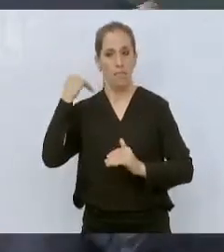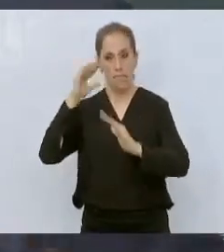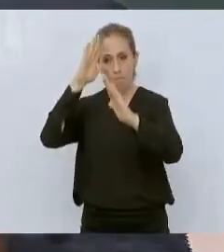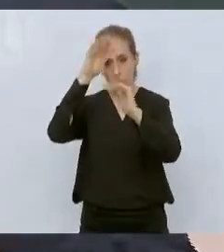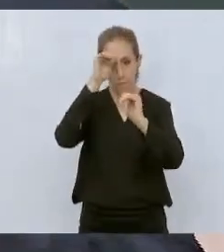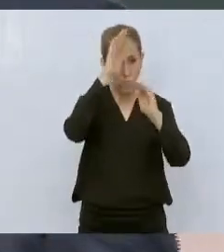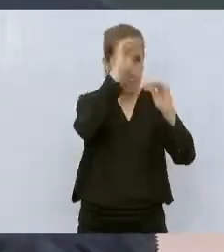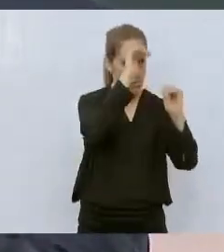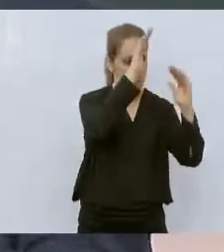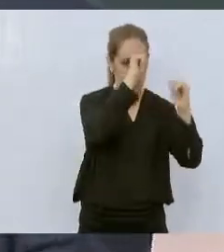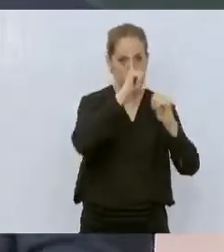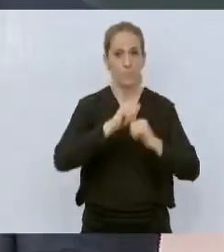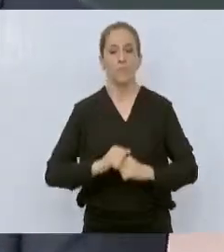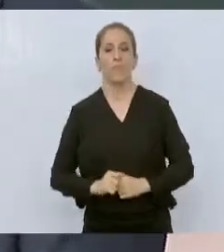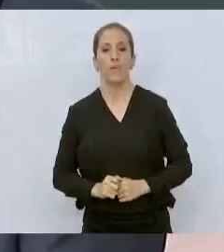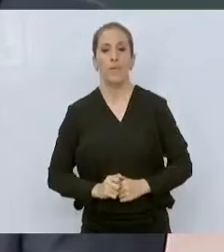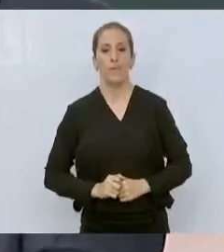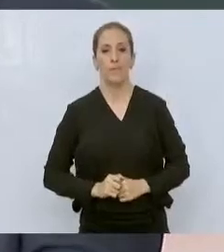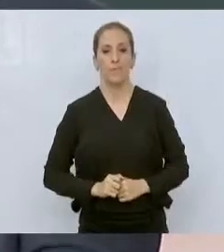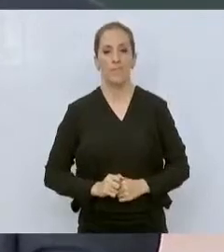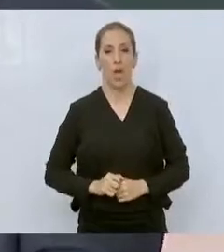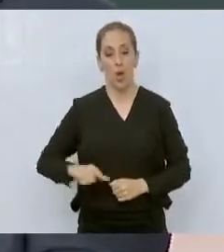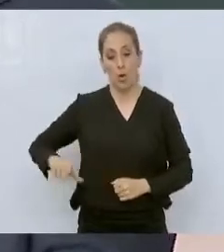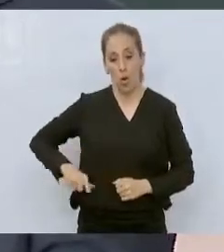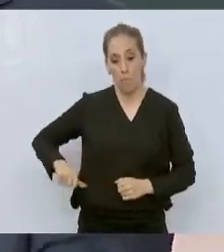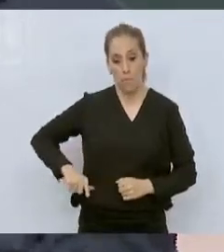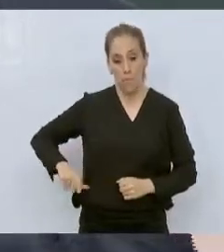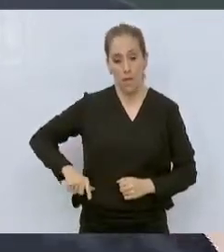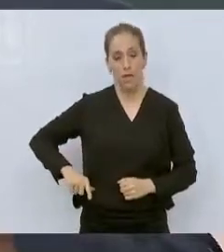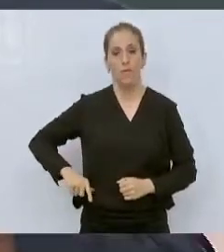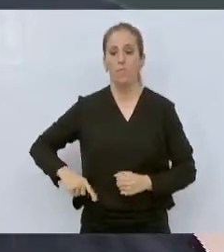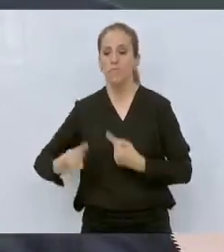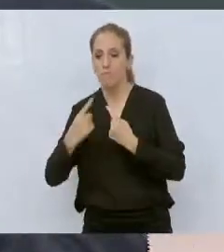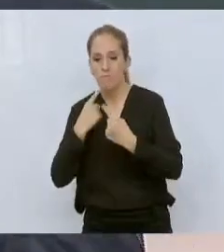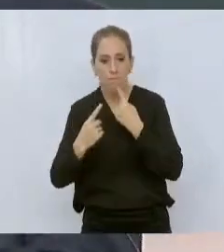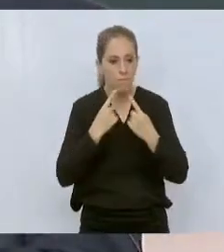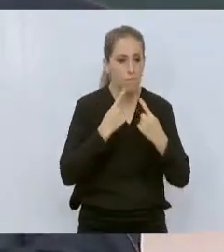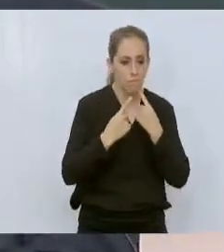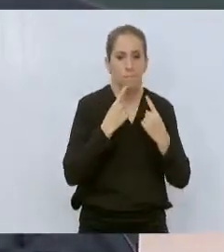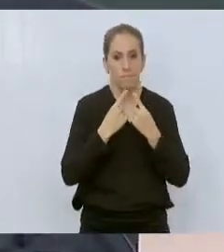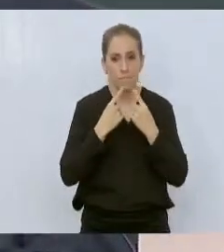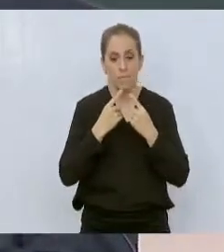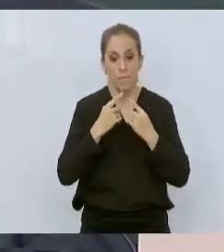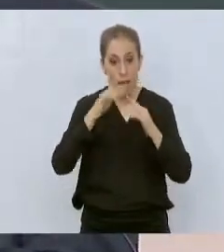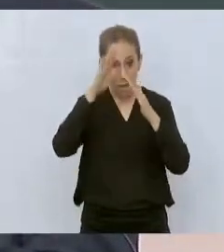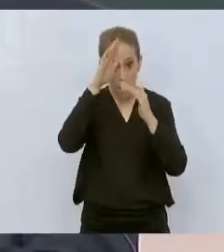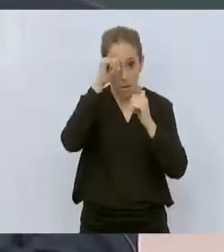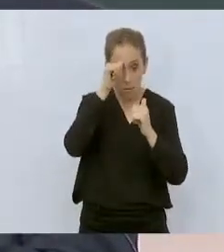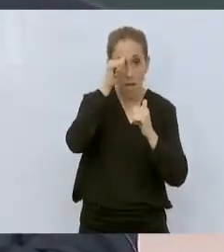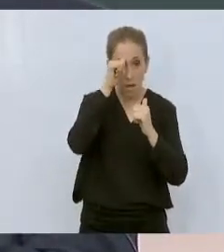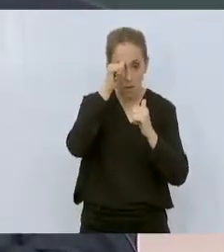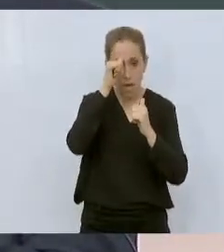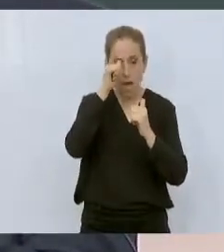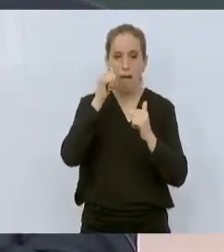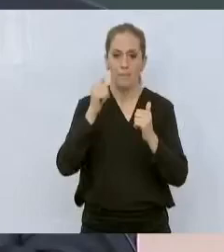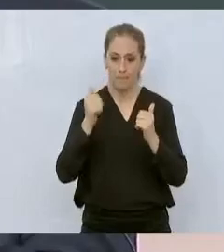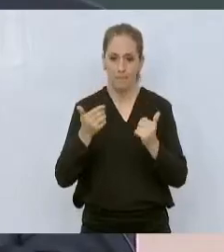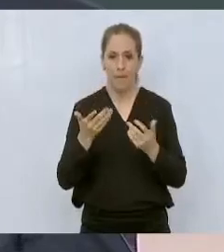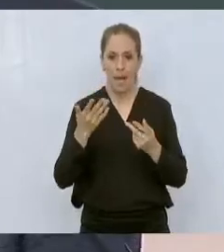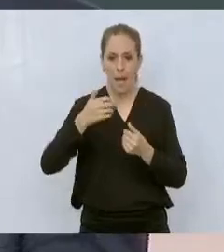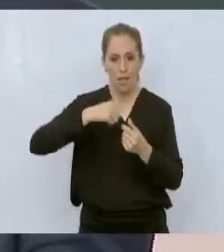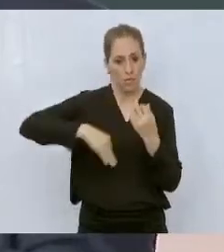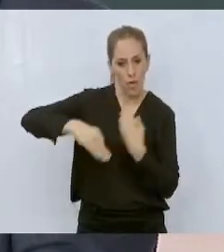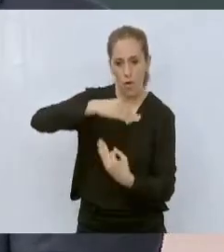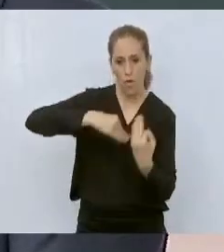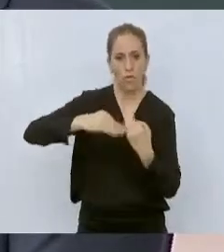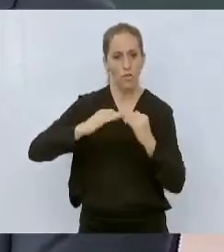su gestión y que yo ya estaba en el gobierno, en donde nos repartimos la chamba. Yo le planteaba a usted que no duplicáramos esfuerzos,